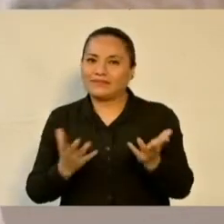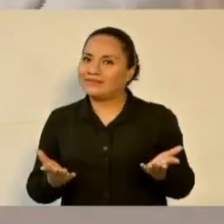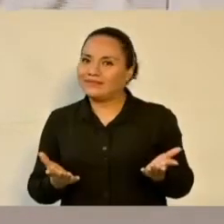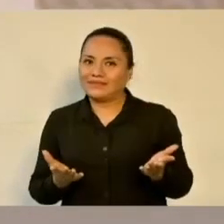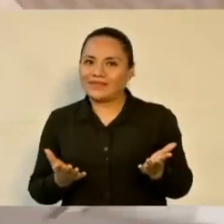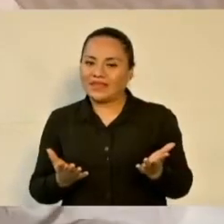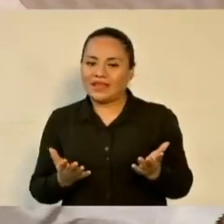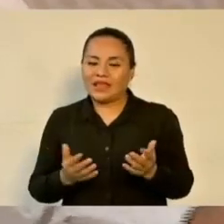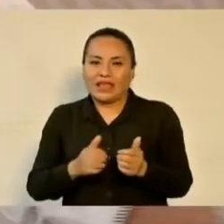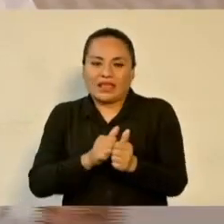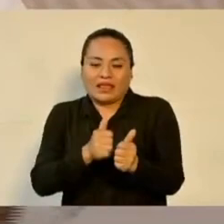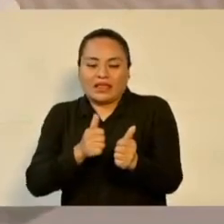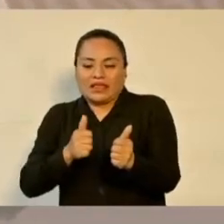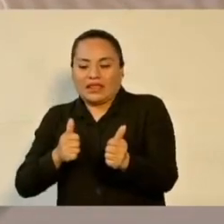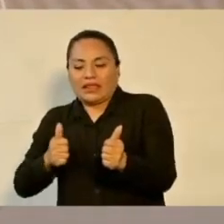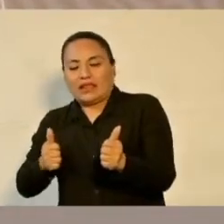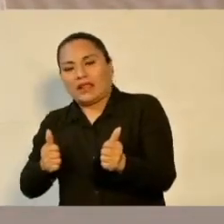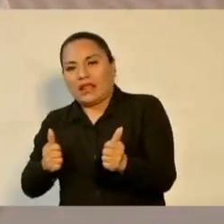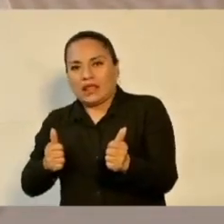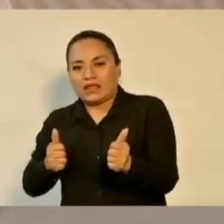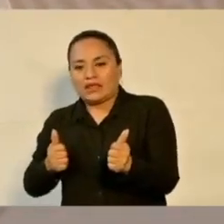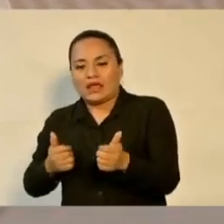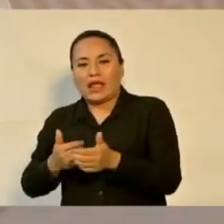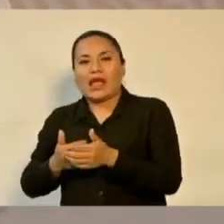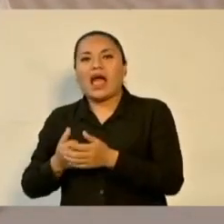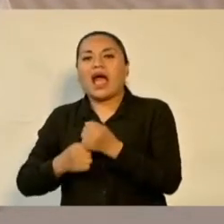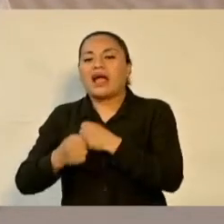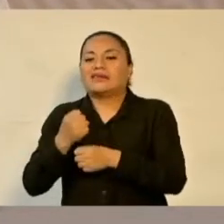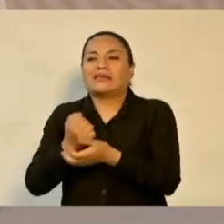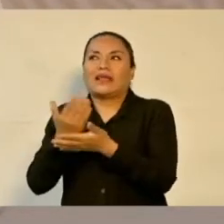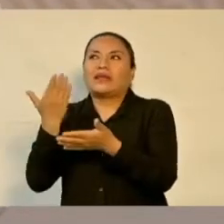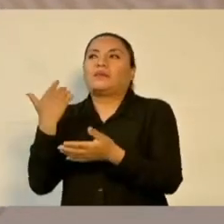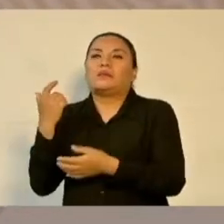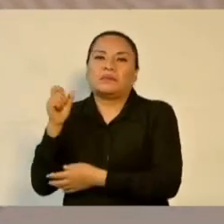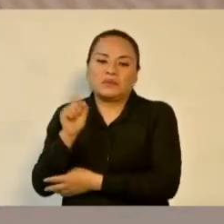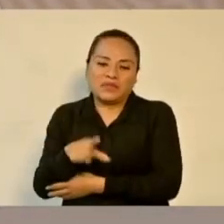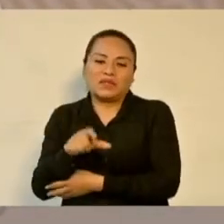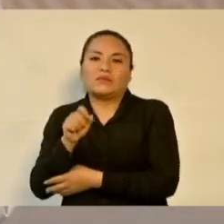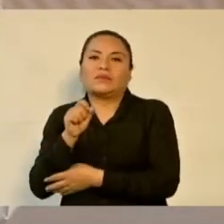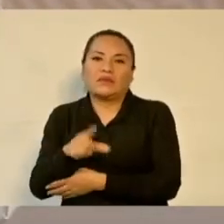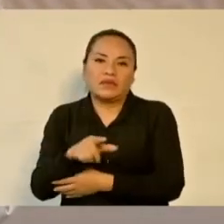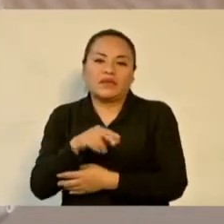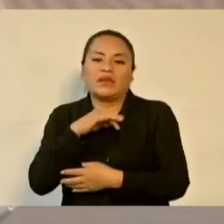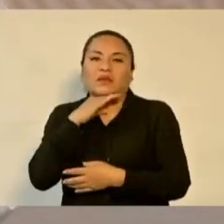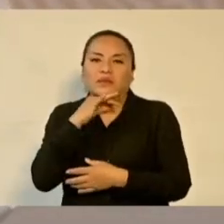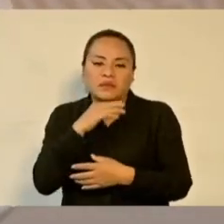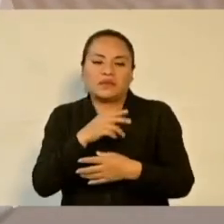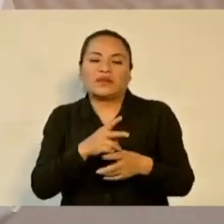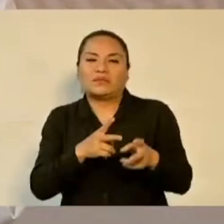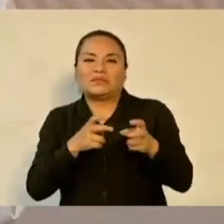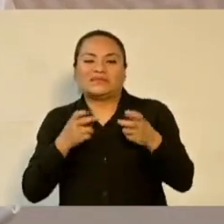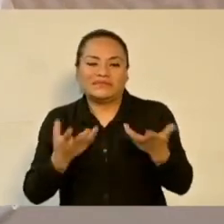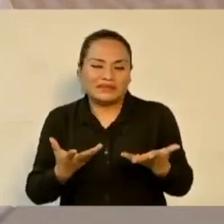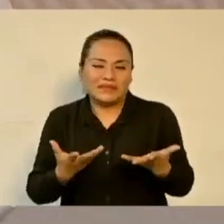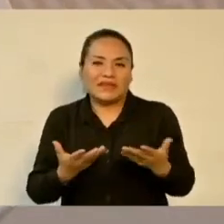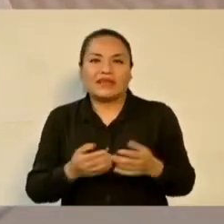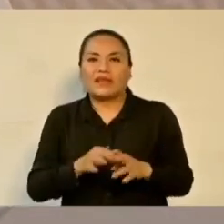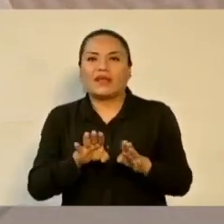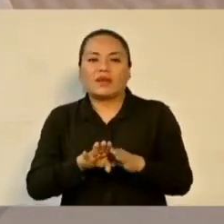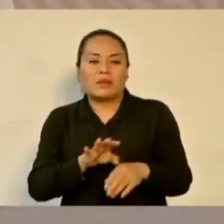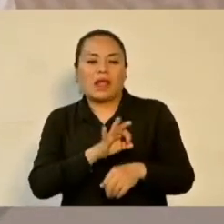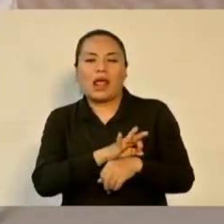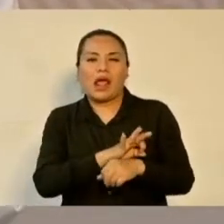regresarnos al pasado de corrupción, de injusticias, de privilegios,